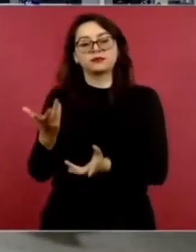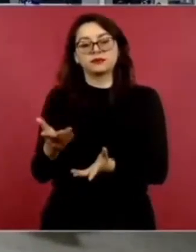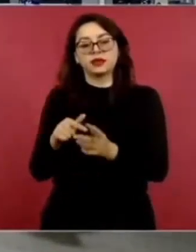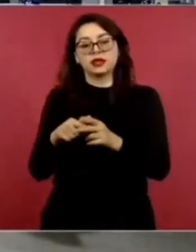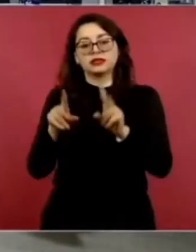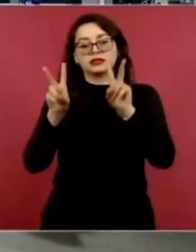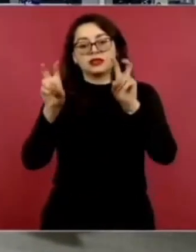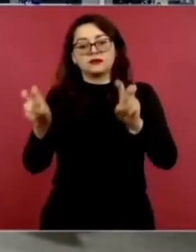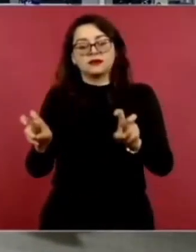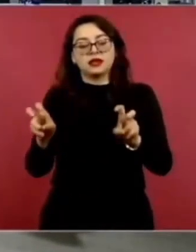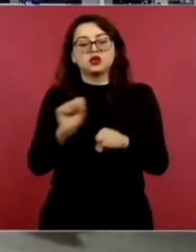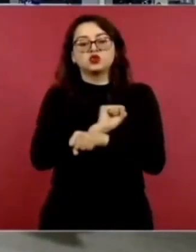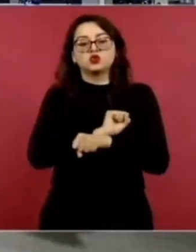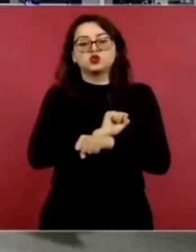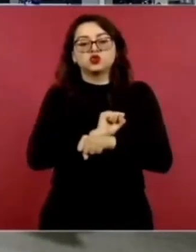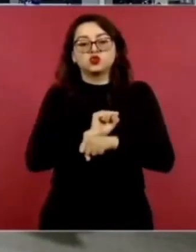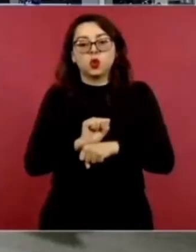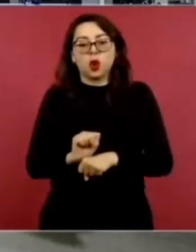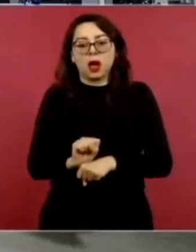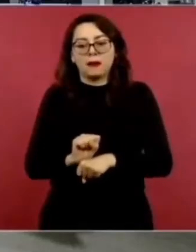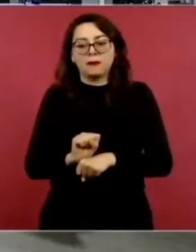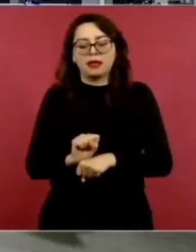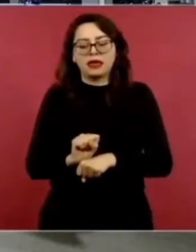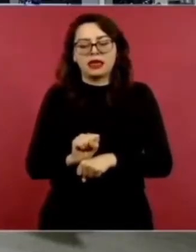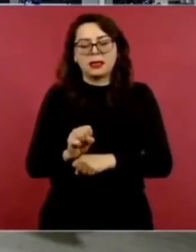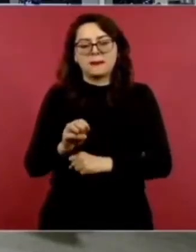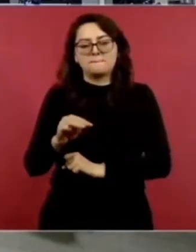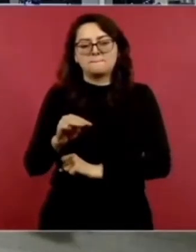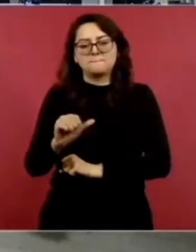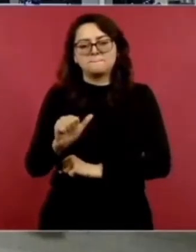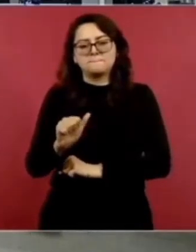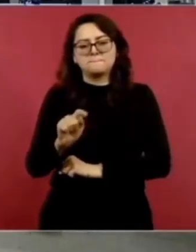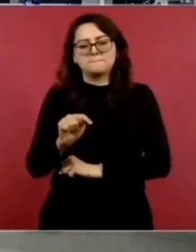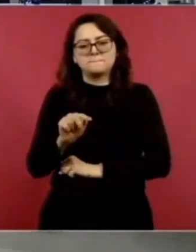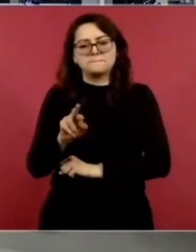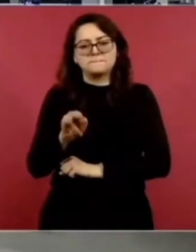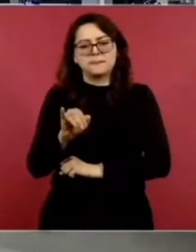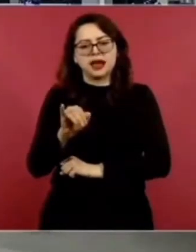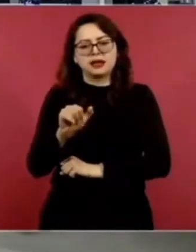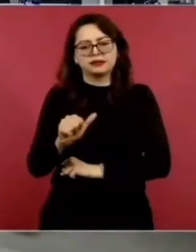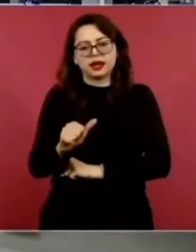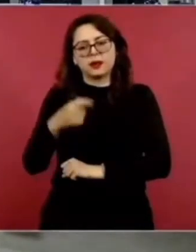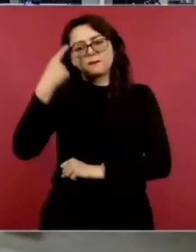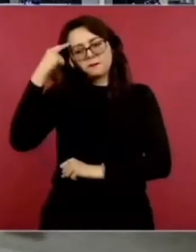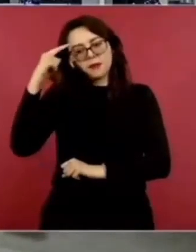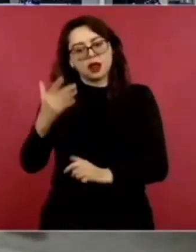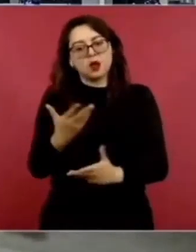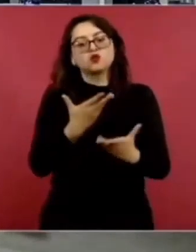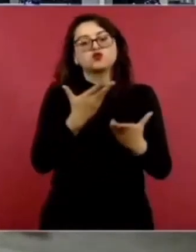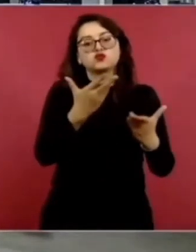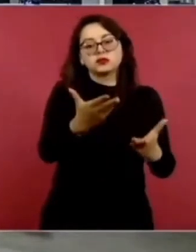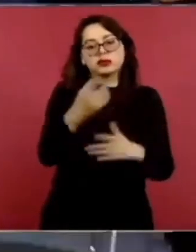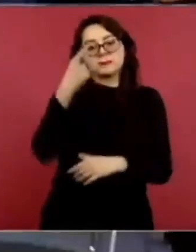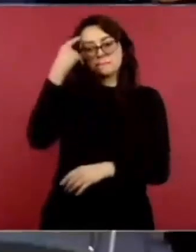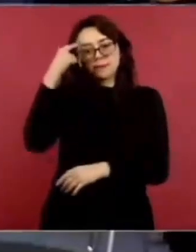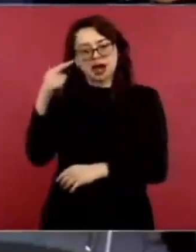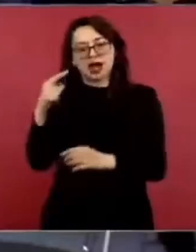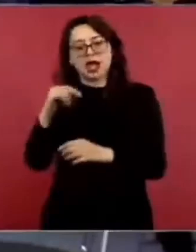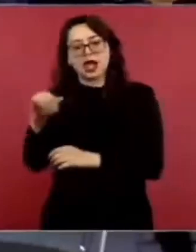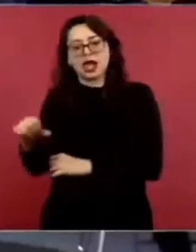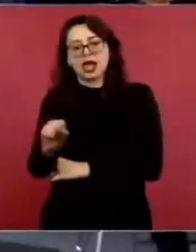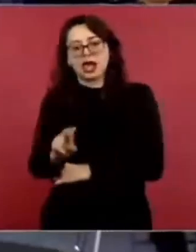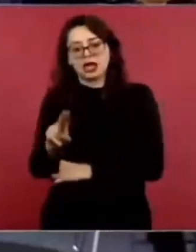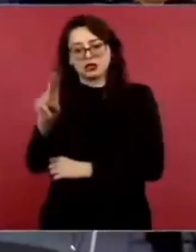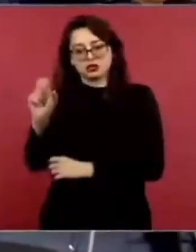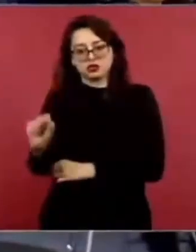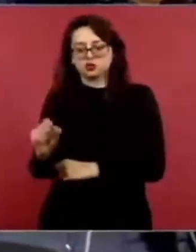Matria, le manda un ejemplar a usted dedicado incluso y otro acá para Jesús, bueno, donde ella hace una recopilación de